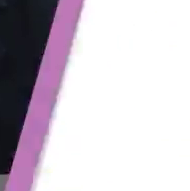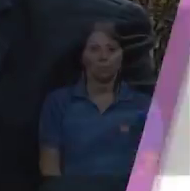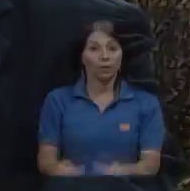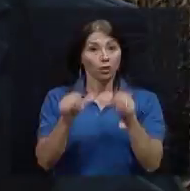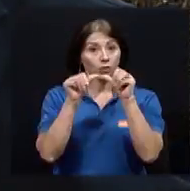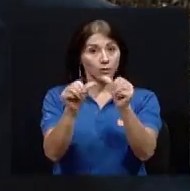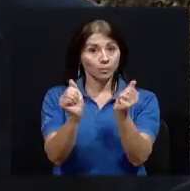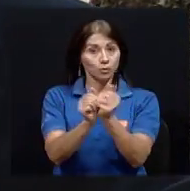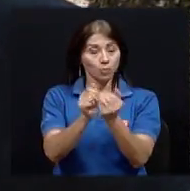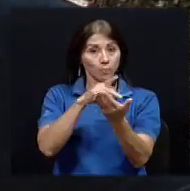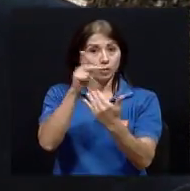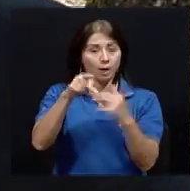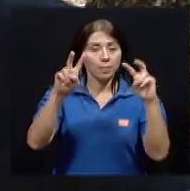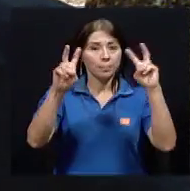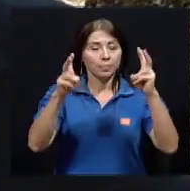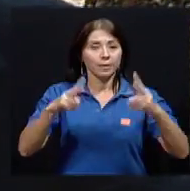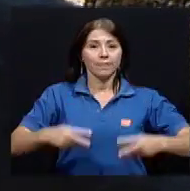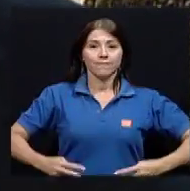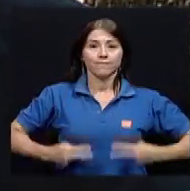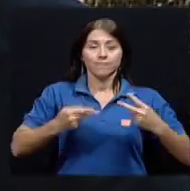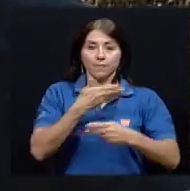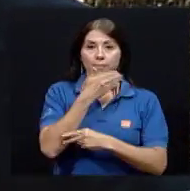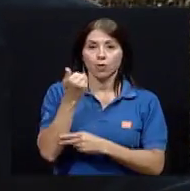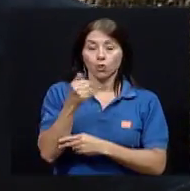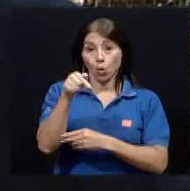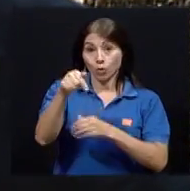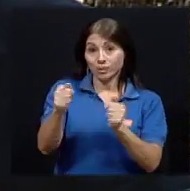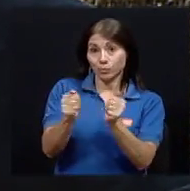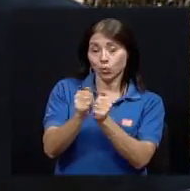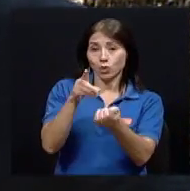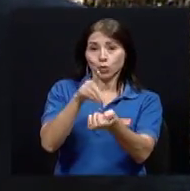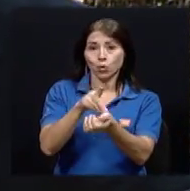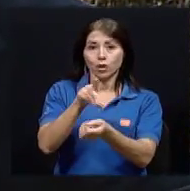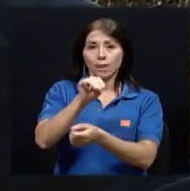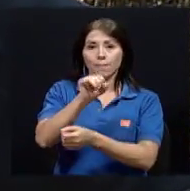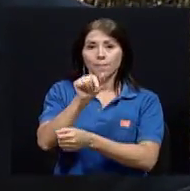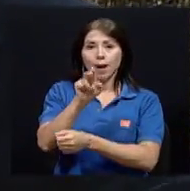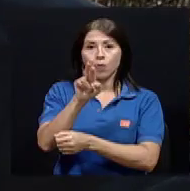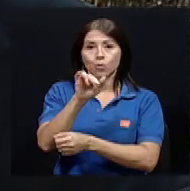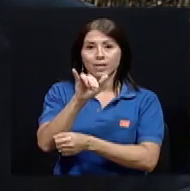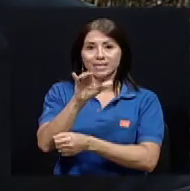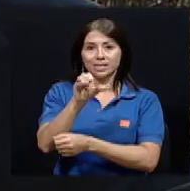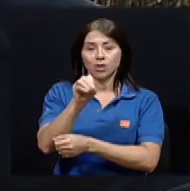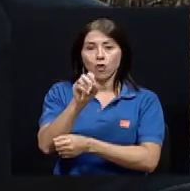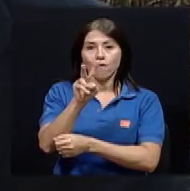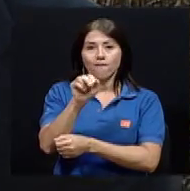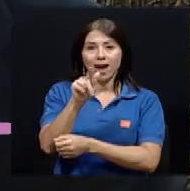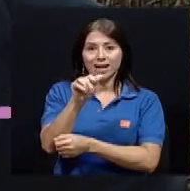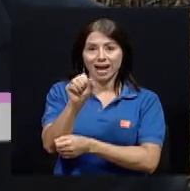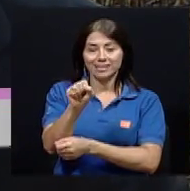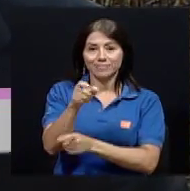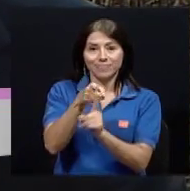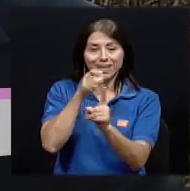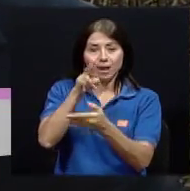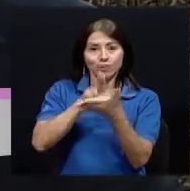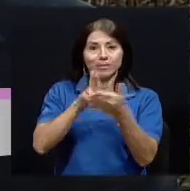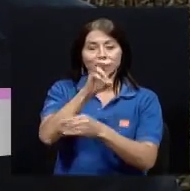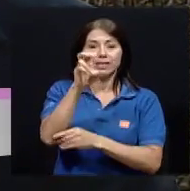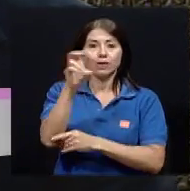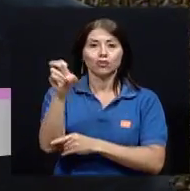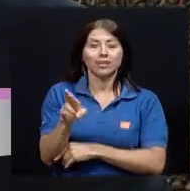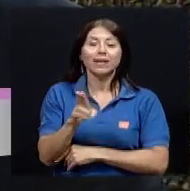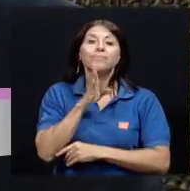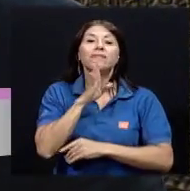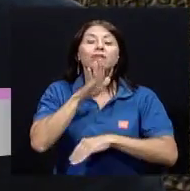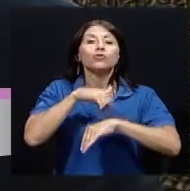Continuamos con nuestro programa Vivir Mejor. Hoy estamos con el doctor Mauricio Vargas de la Universidad de Costa Rica hablando sobre el Sistema